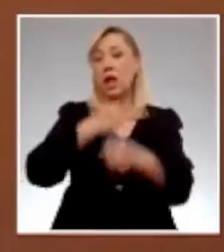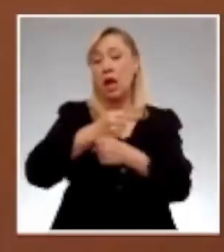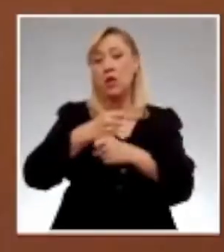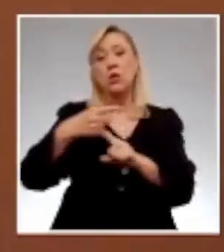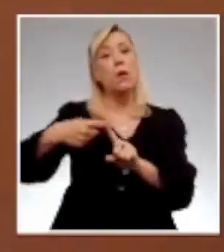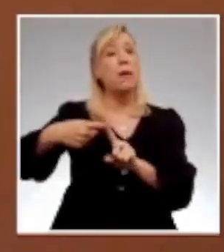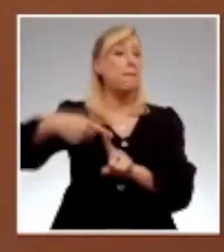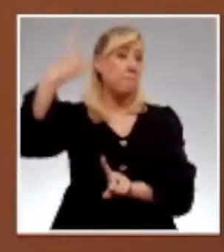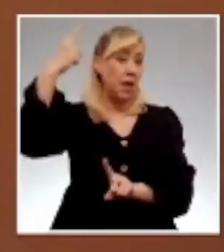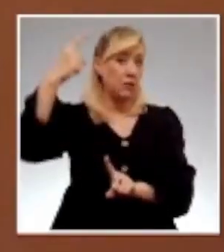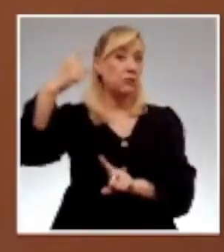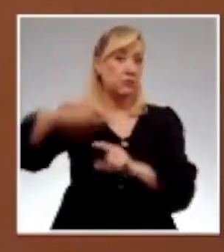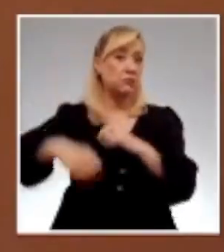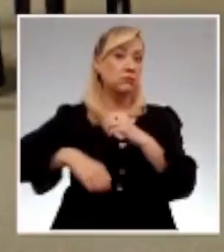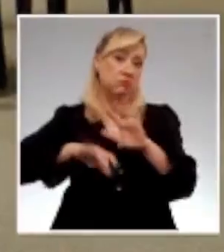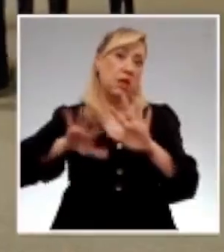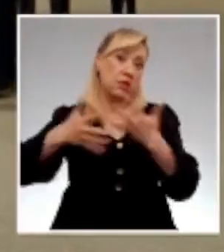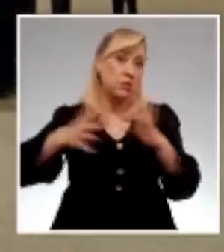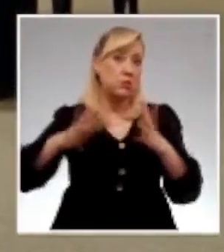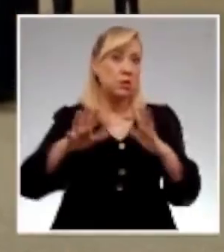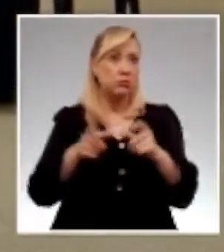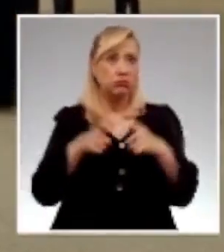Para el Canal del Poder Judicial de la Federación, Rosy García.